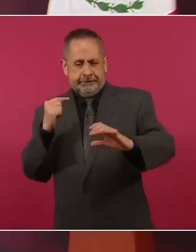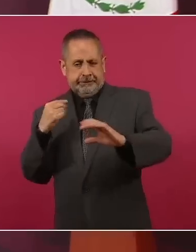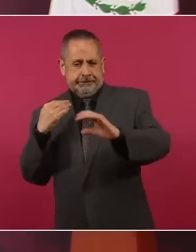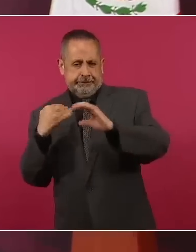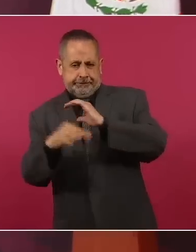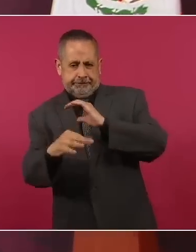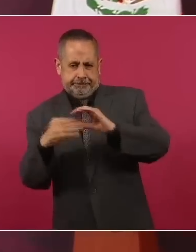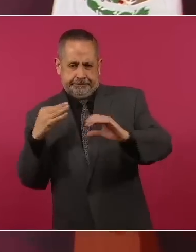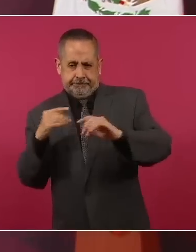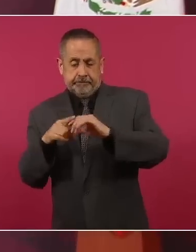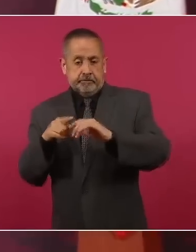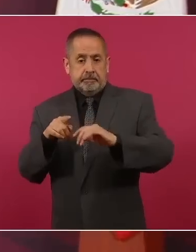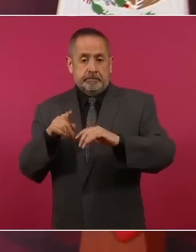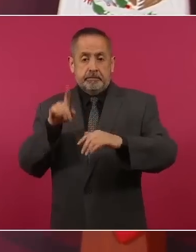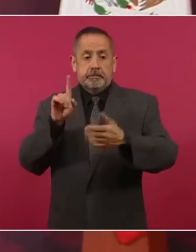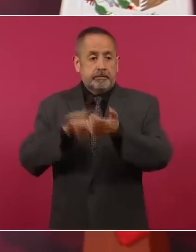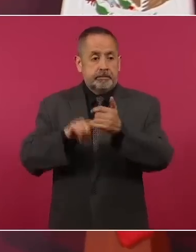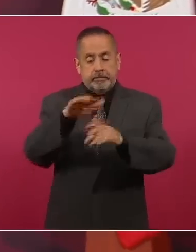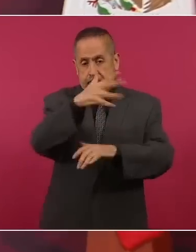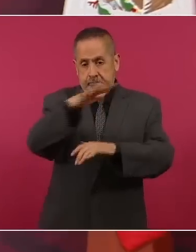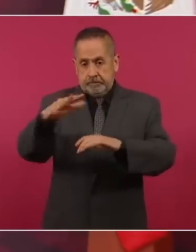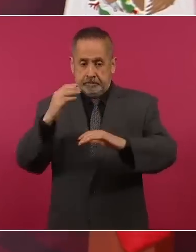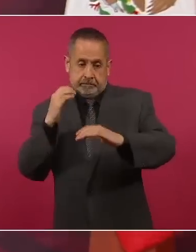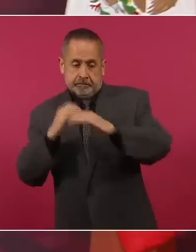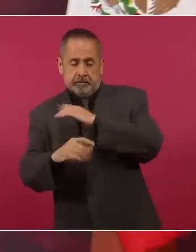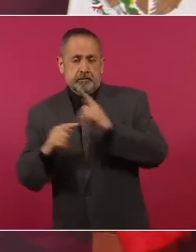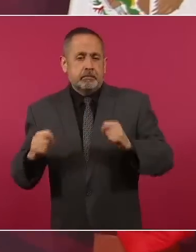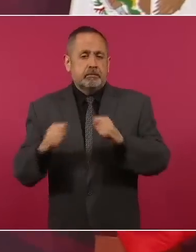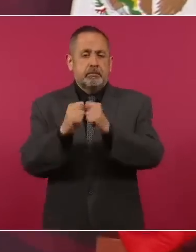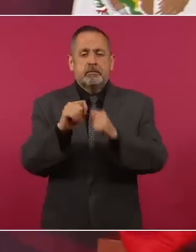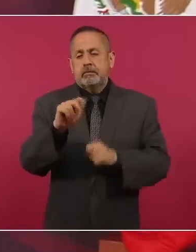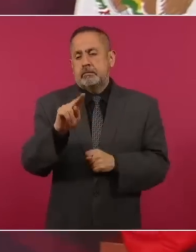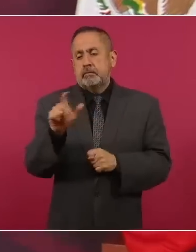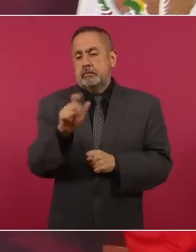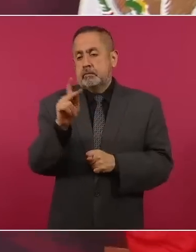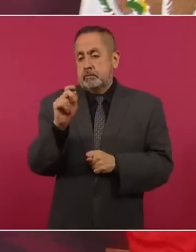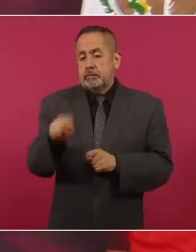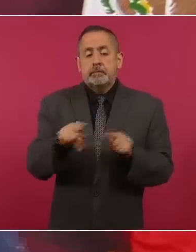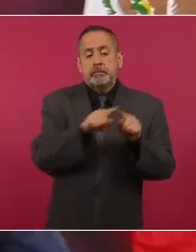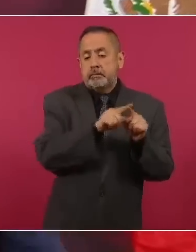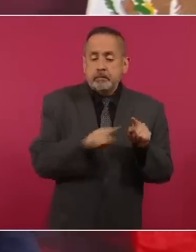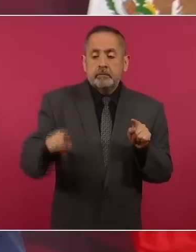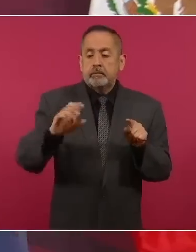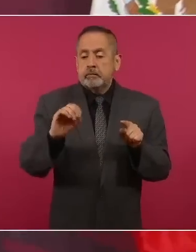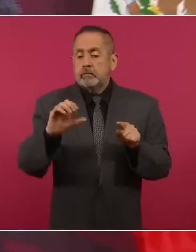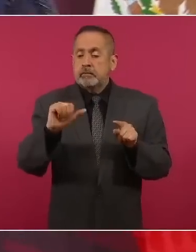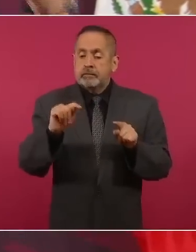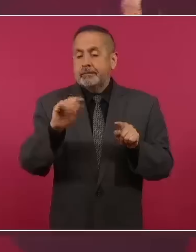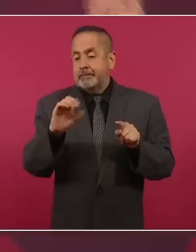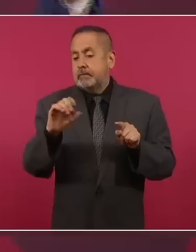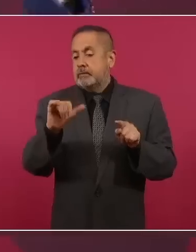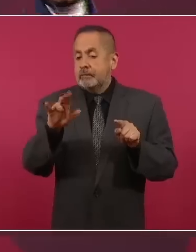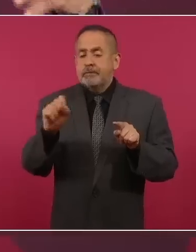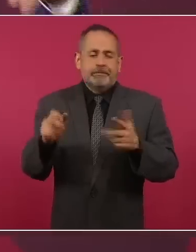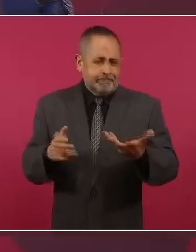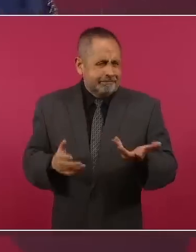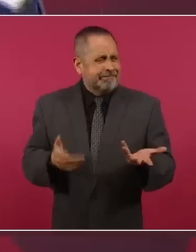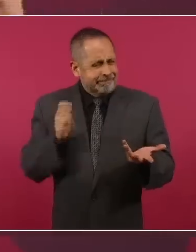marino de Tuxpan, Veracruz, a Coatzacoalcos. Entonces, el Istmo